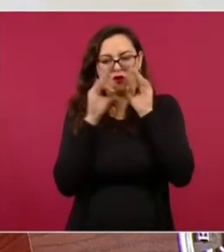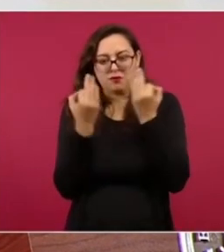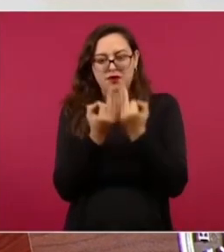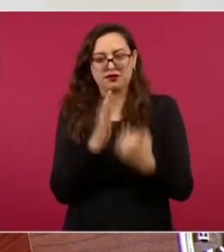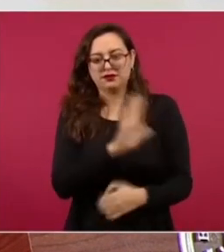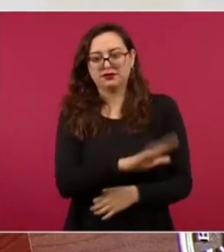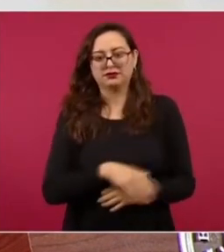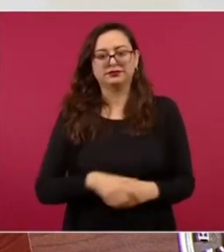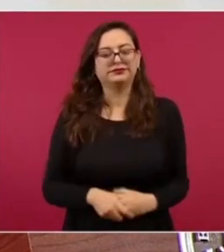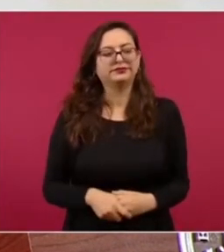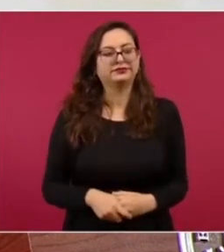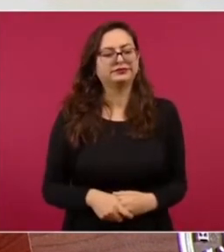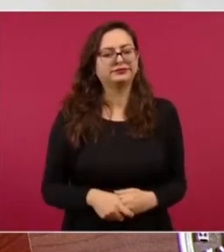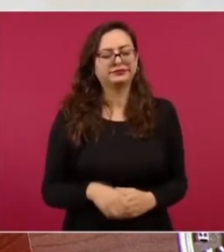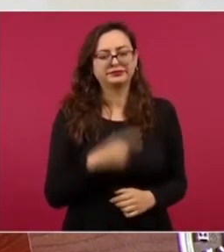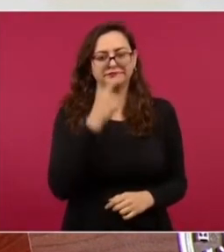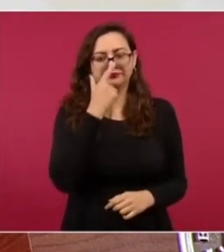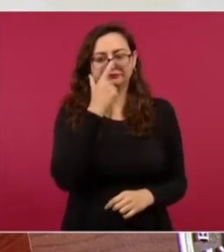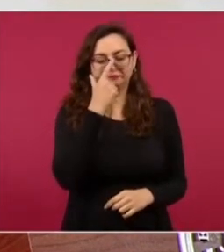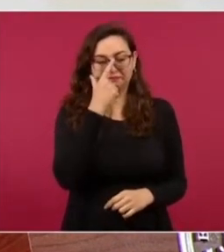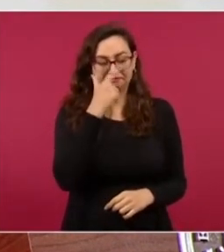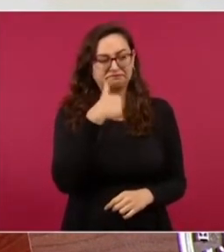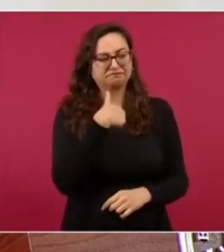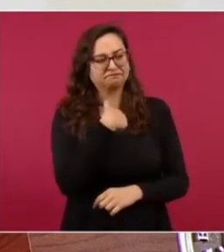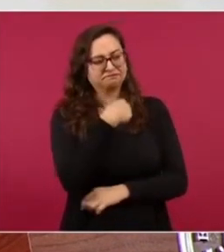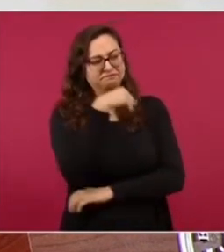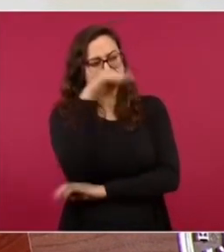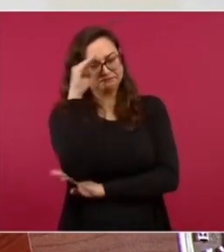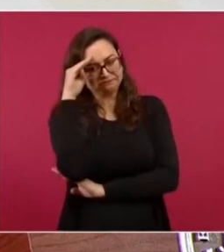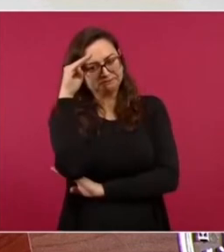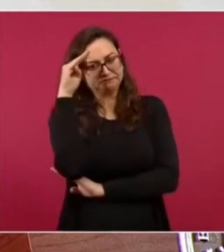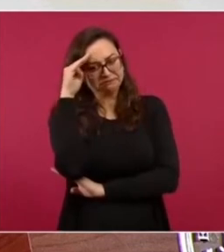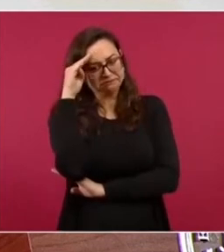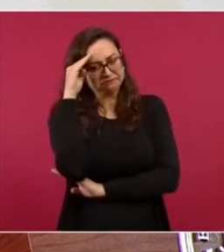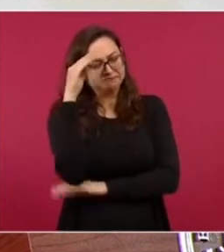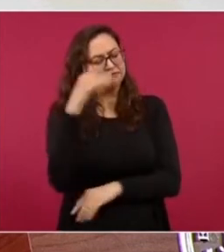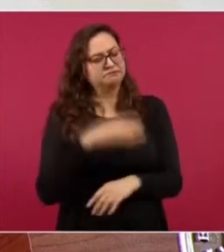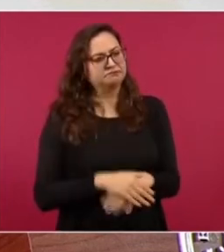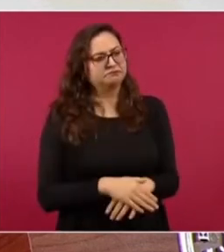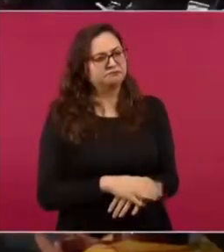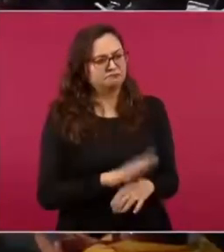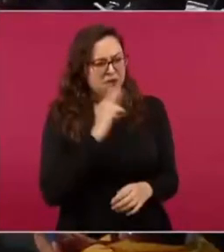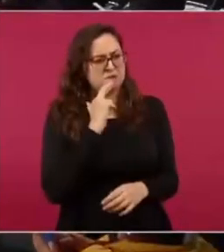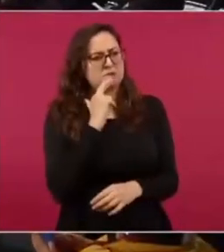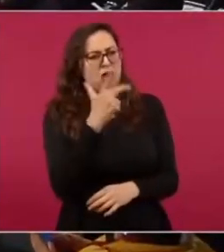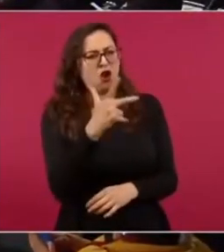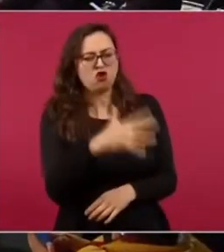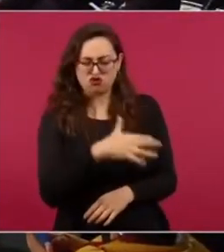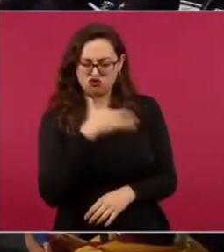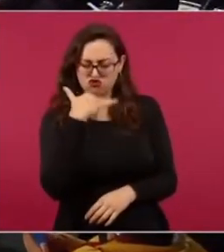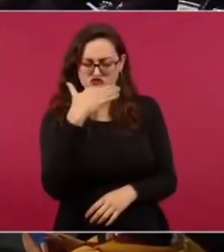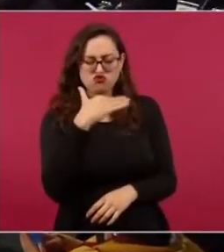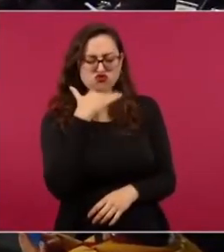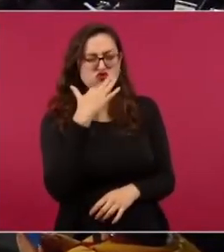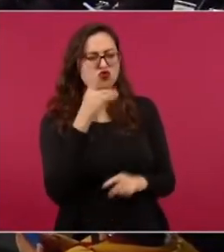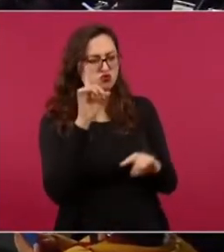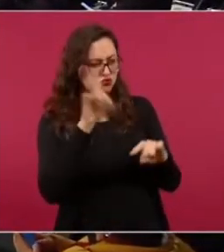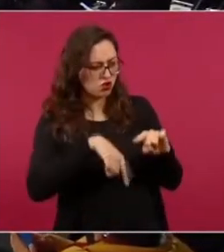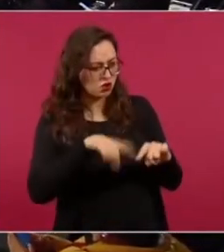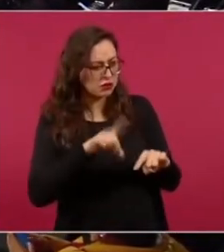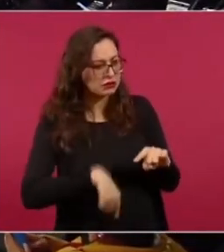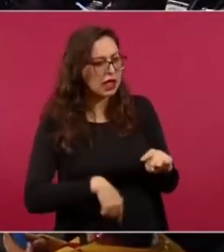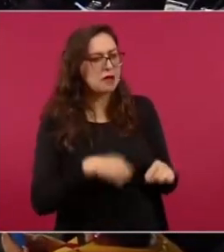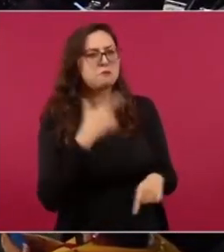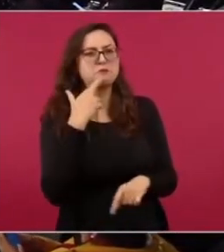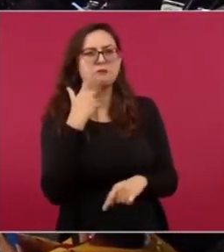y le dije que había que combatir la corrupción y que había que aplicar un programa de